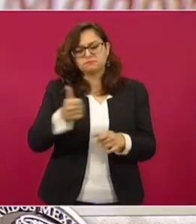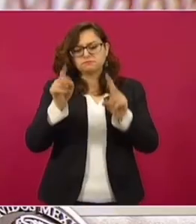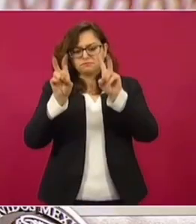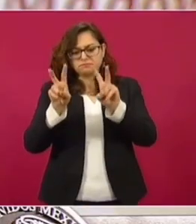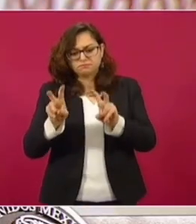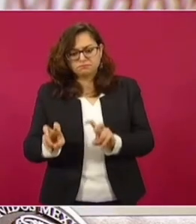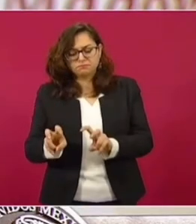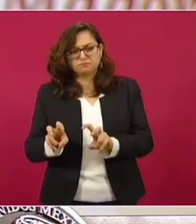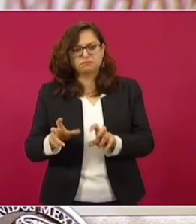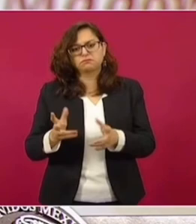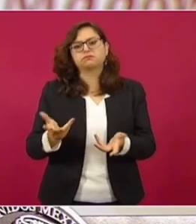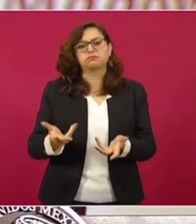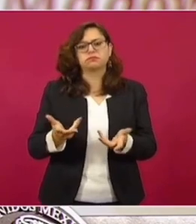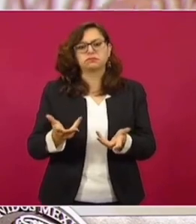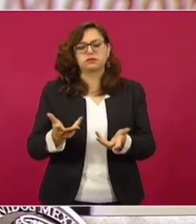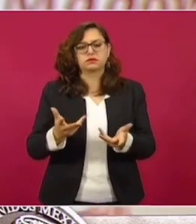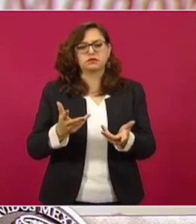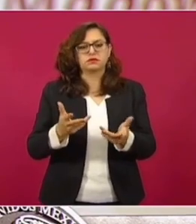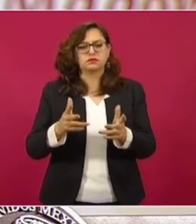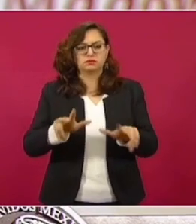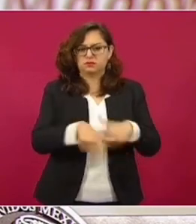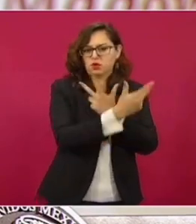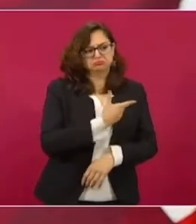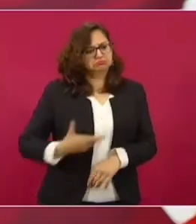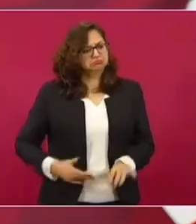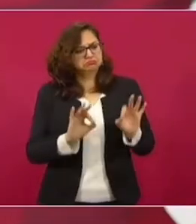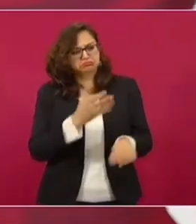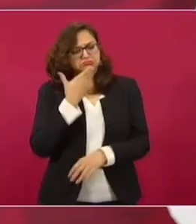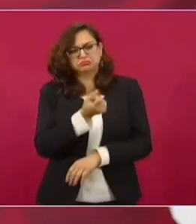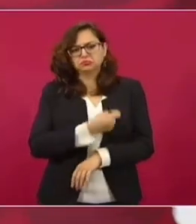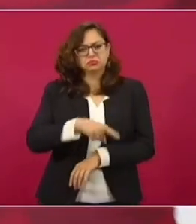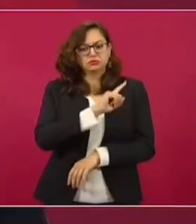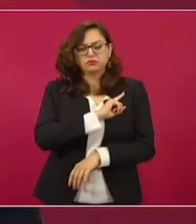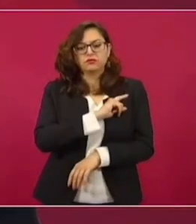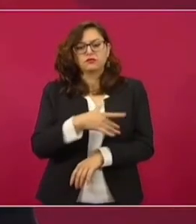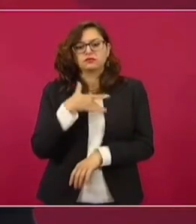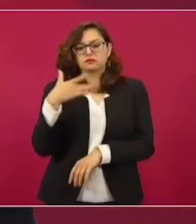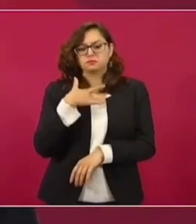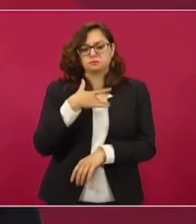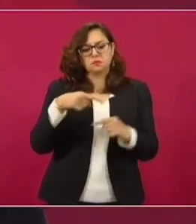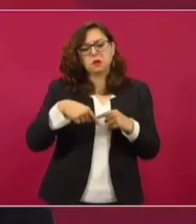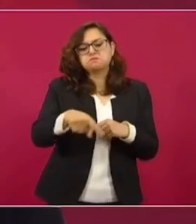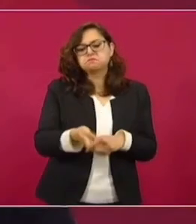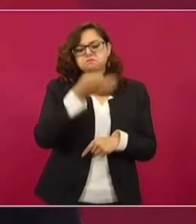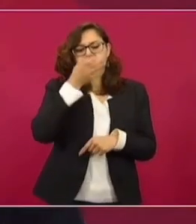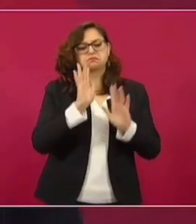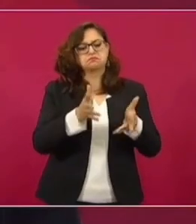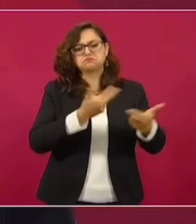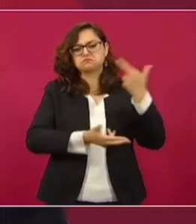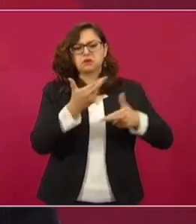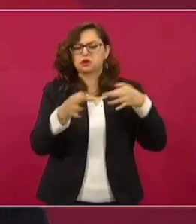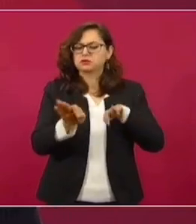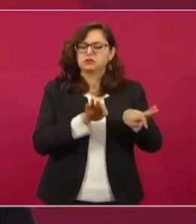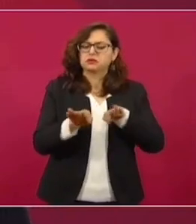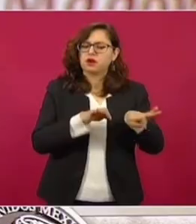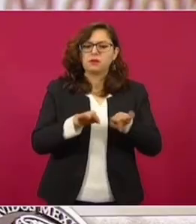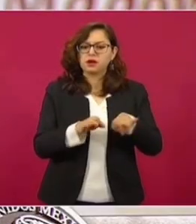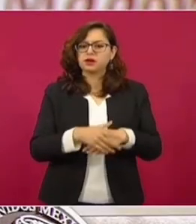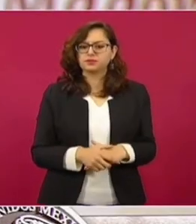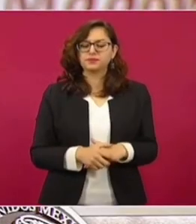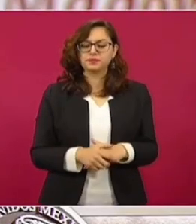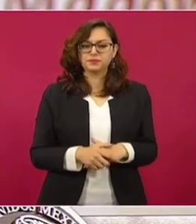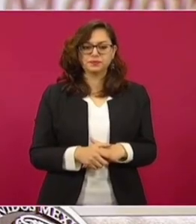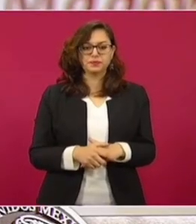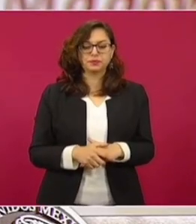más. Ya fueron de manera virtual. Nosotros esperamos que en los próximos días ya pueda reincorporarse